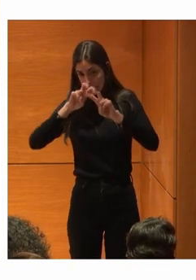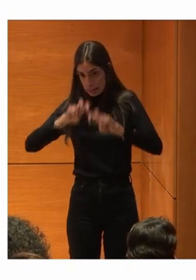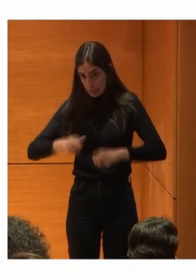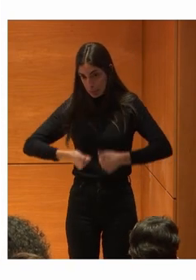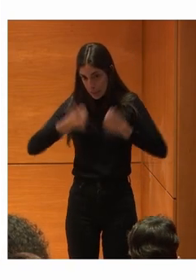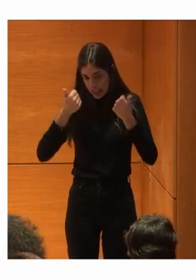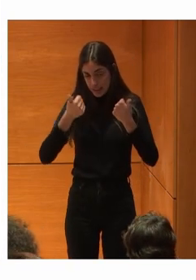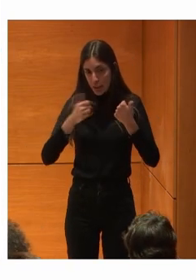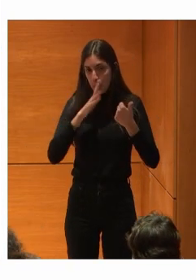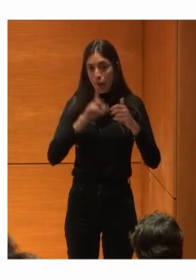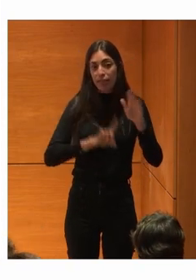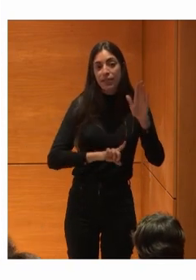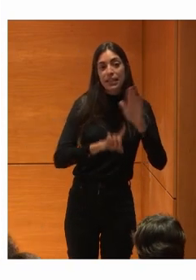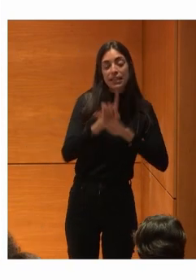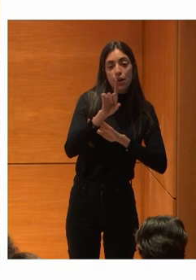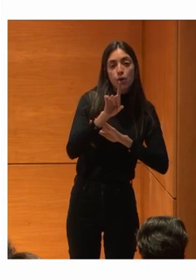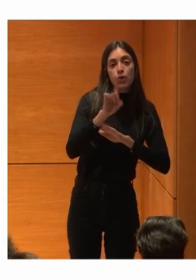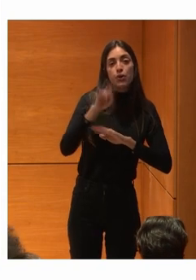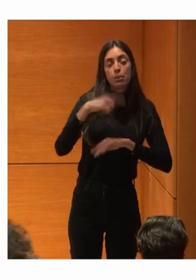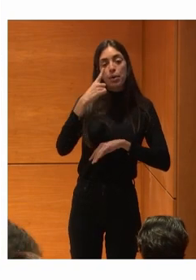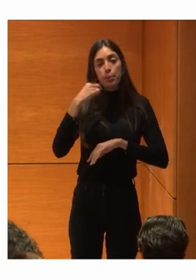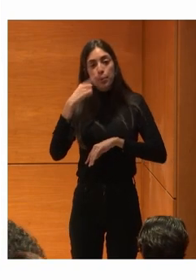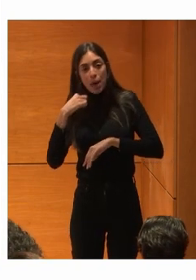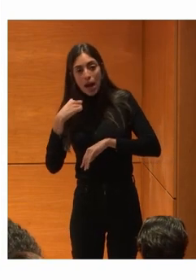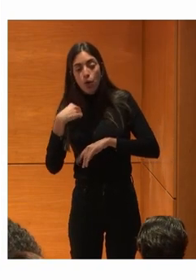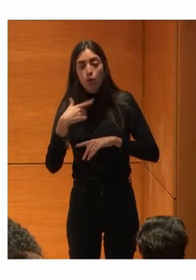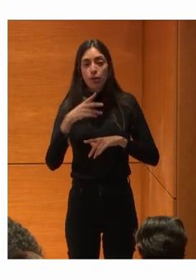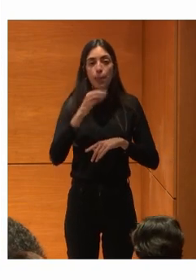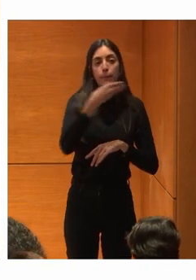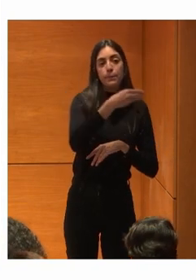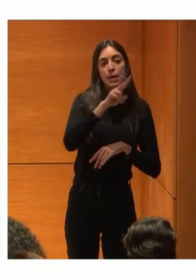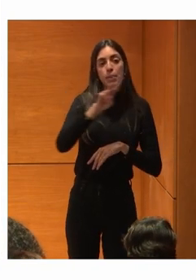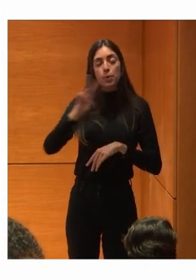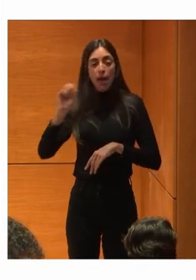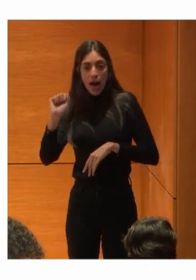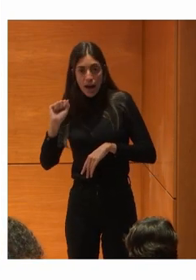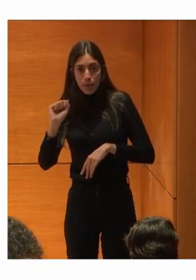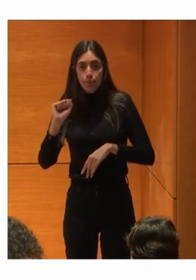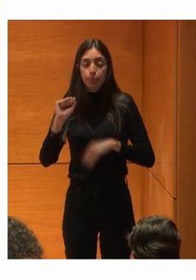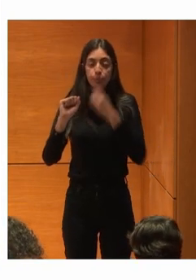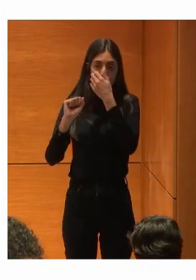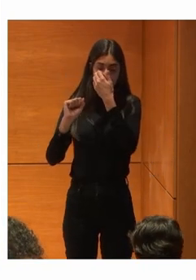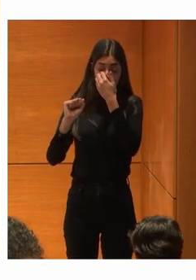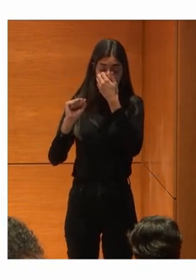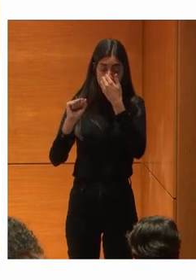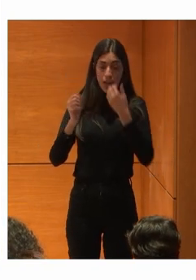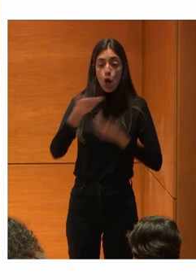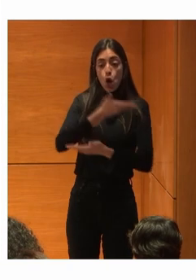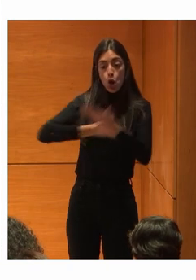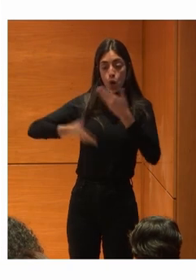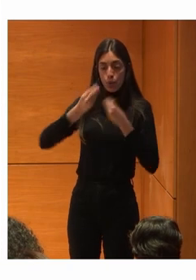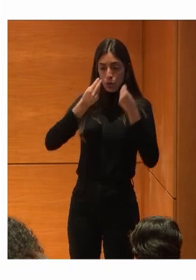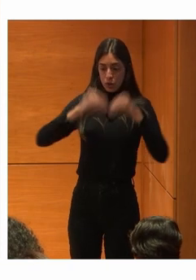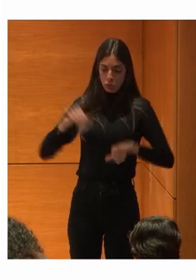Los desarrollos Los despliegues Del banco El BBVA Pues como otras entidades Ha colaborado Históricamente Como